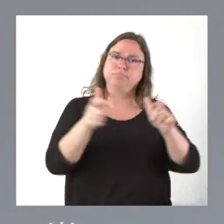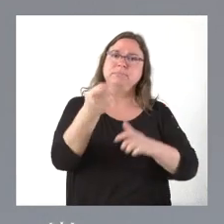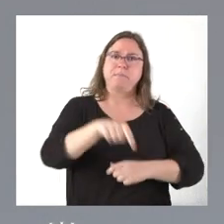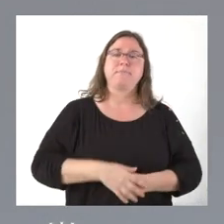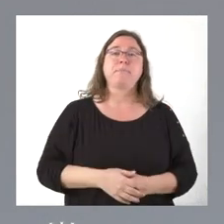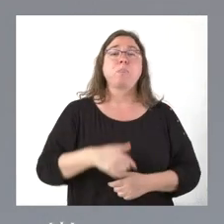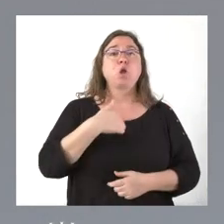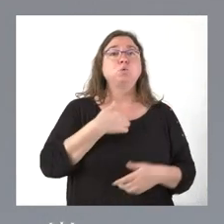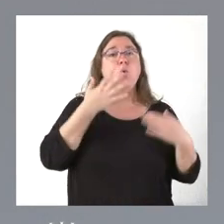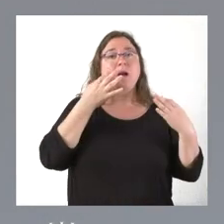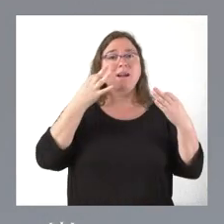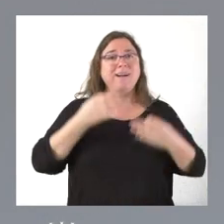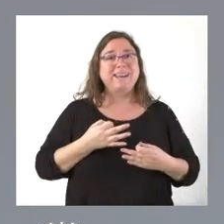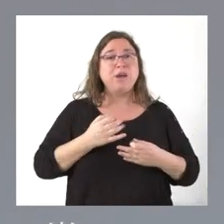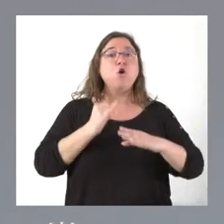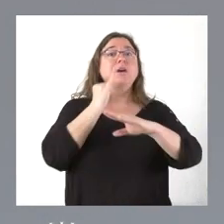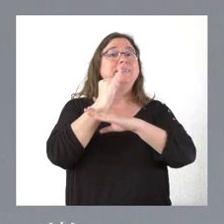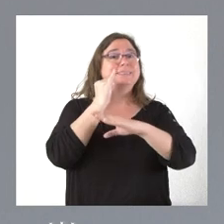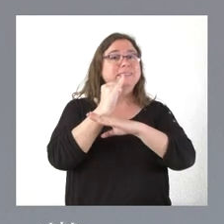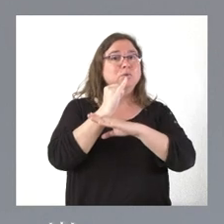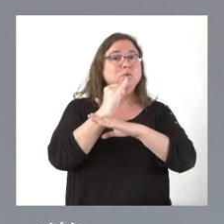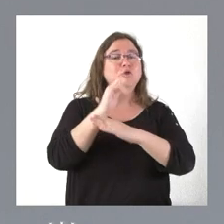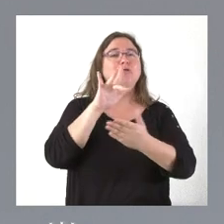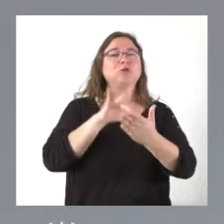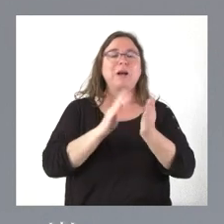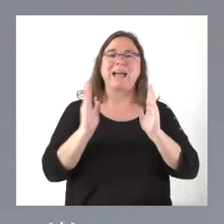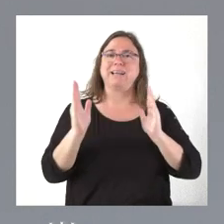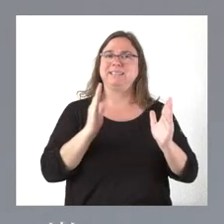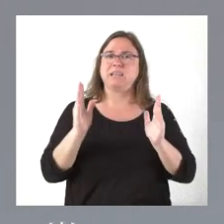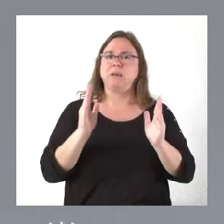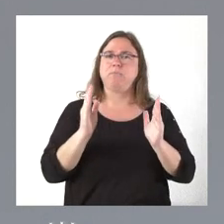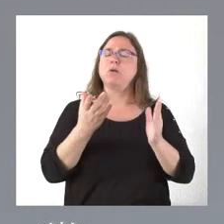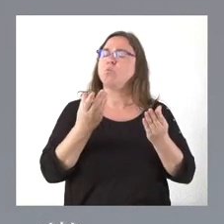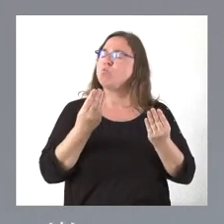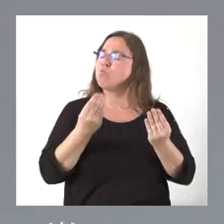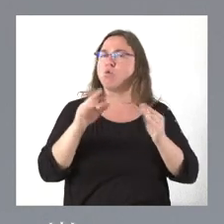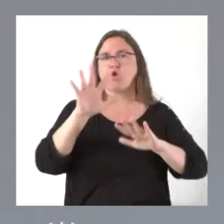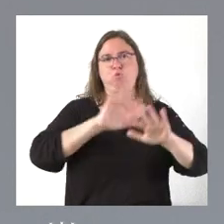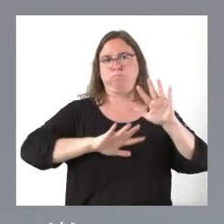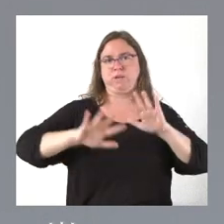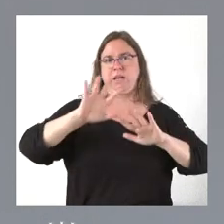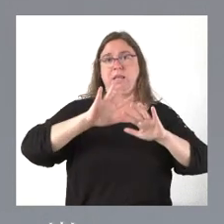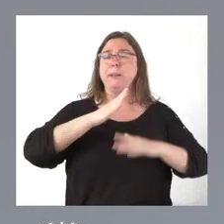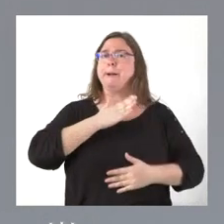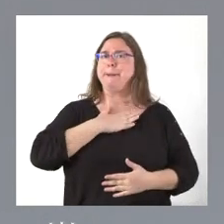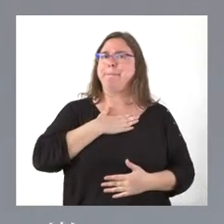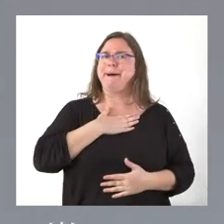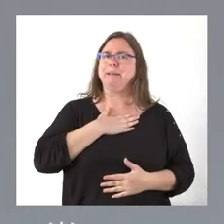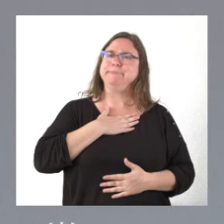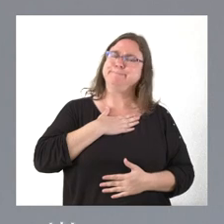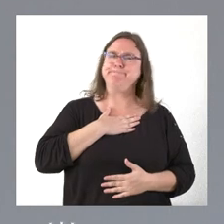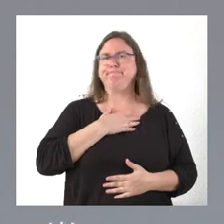Yo creo que el instituto atravesó una etapa muy complicada y para mí muy desagradable,